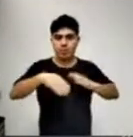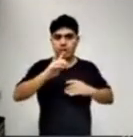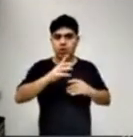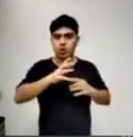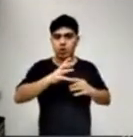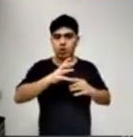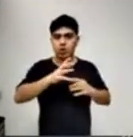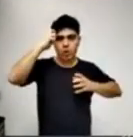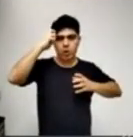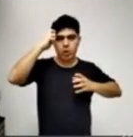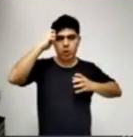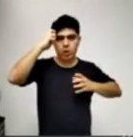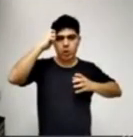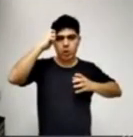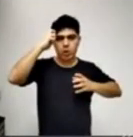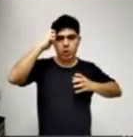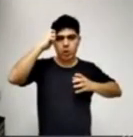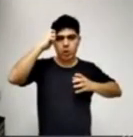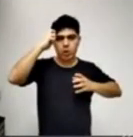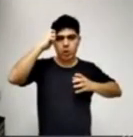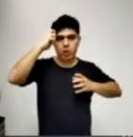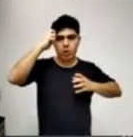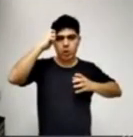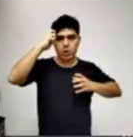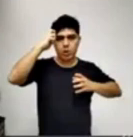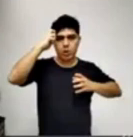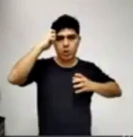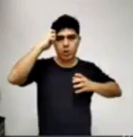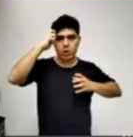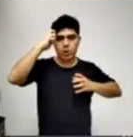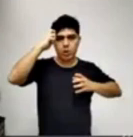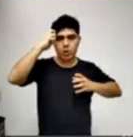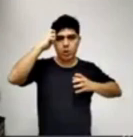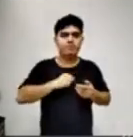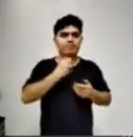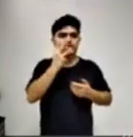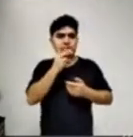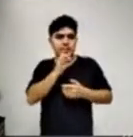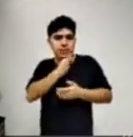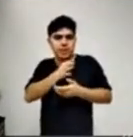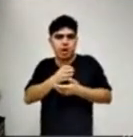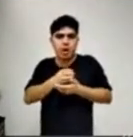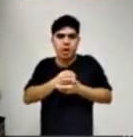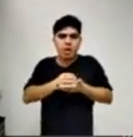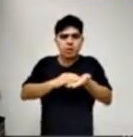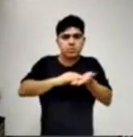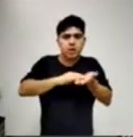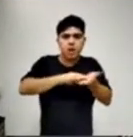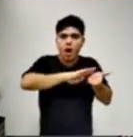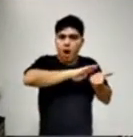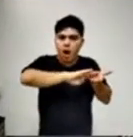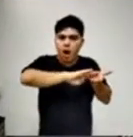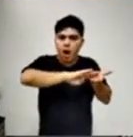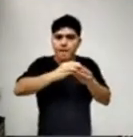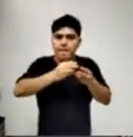escribanías y si nosotros queremos conocer cómo se gastan los presupuestos